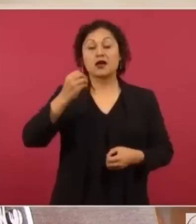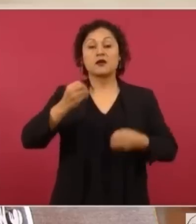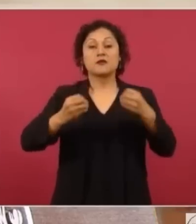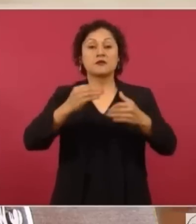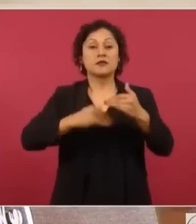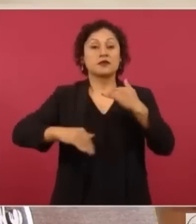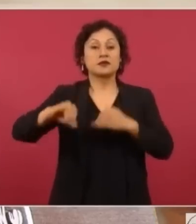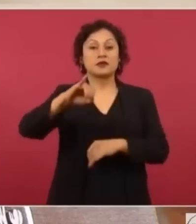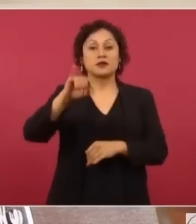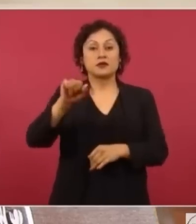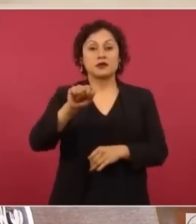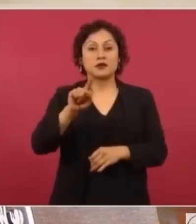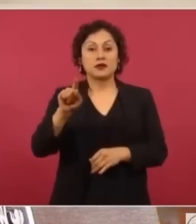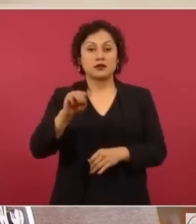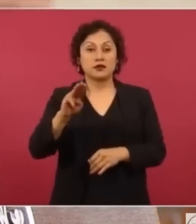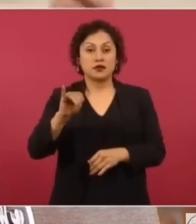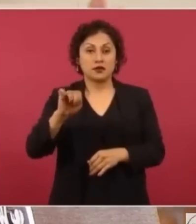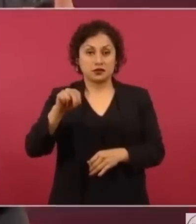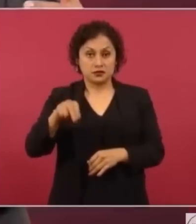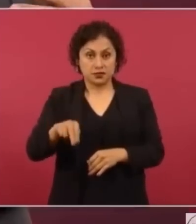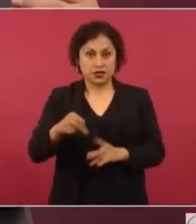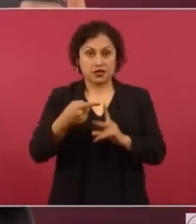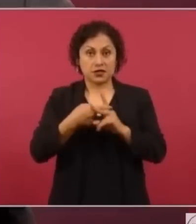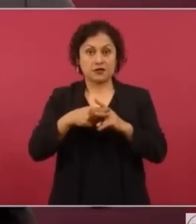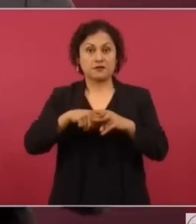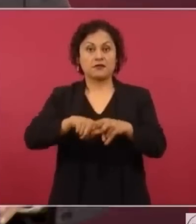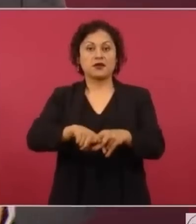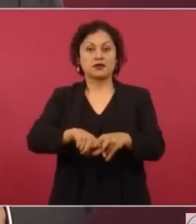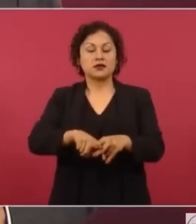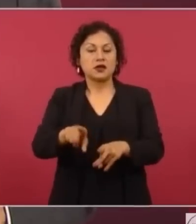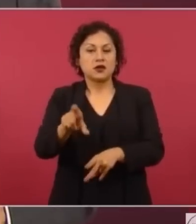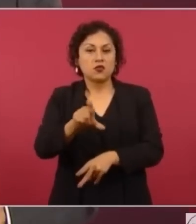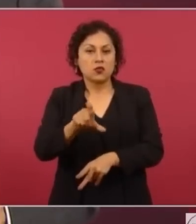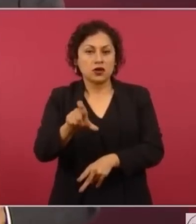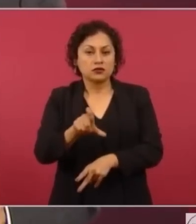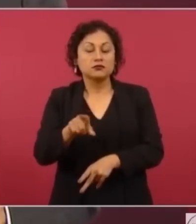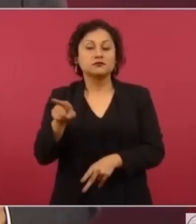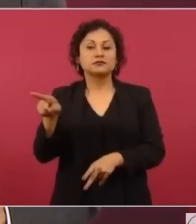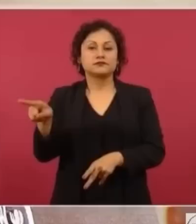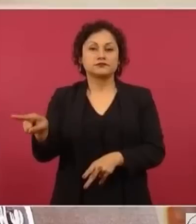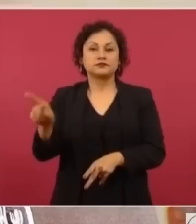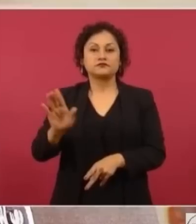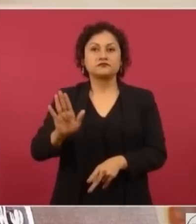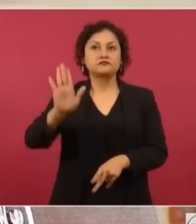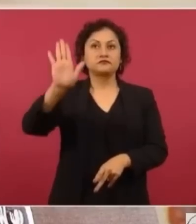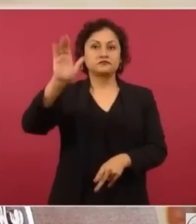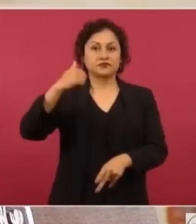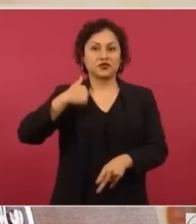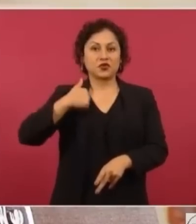Yasmín, cuando ella aspira a ser presidenta de la Corte.